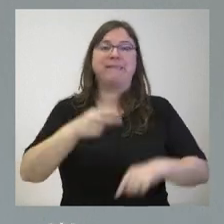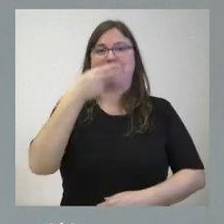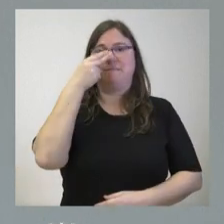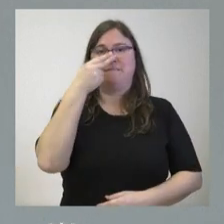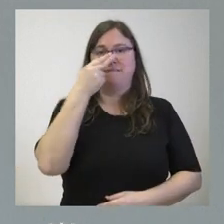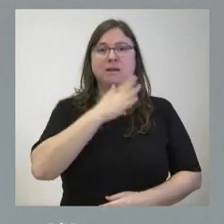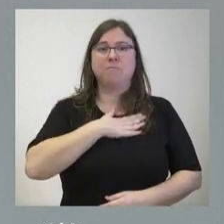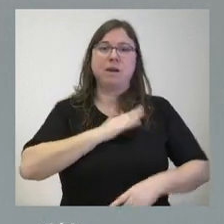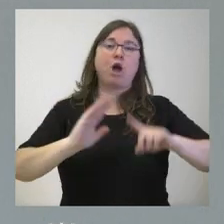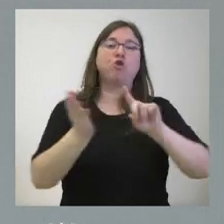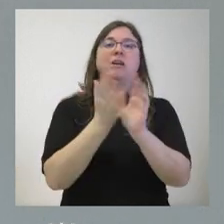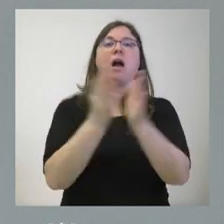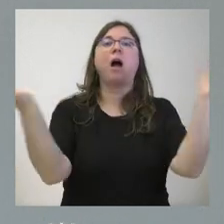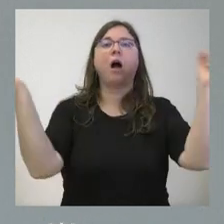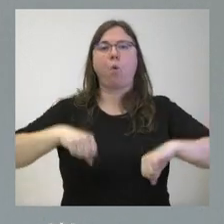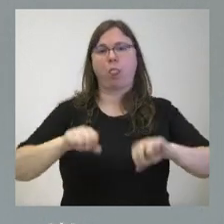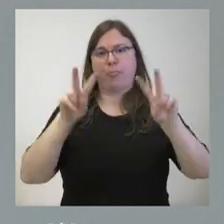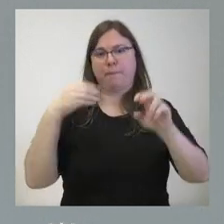alcanzar todos un acuerdo en esta materia.